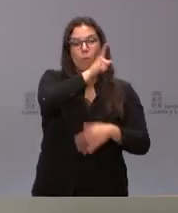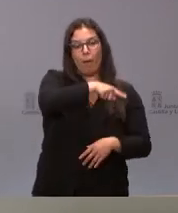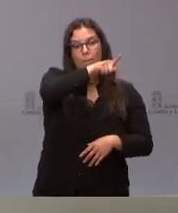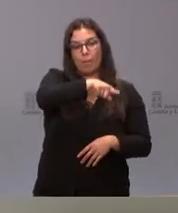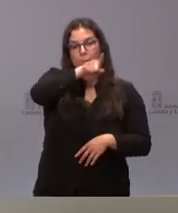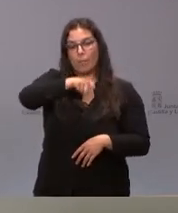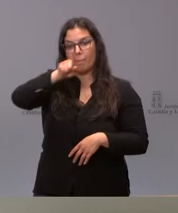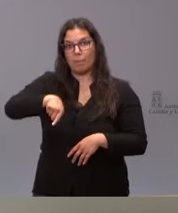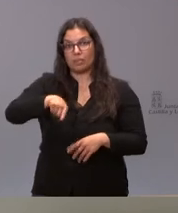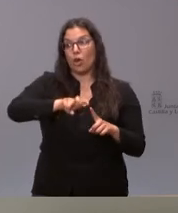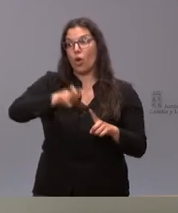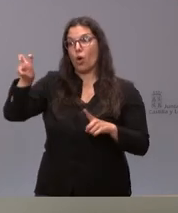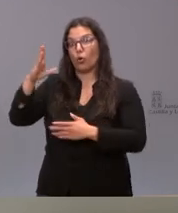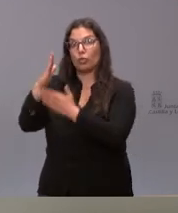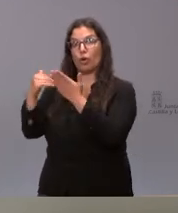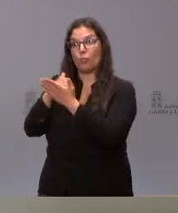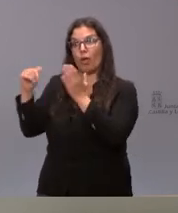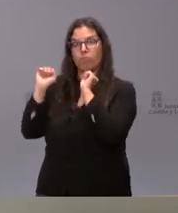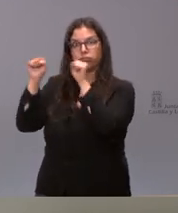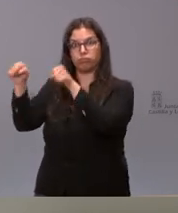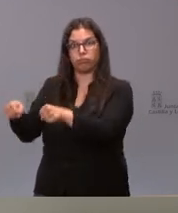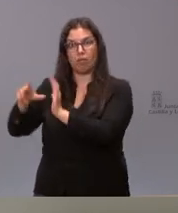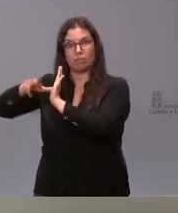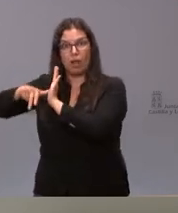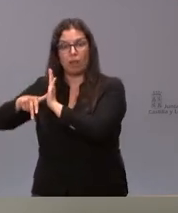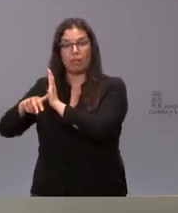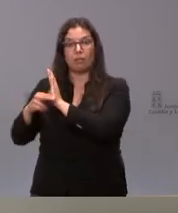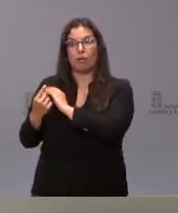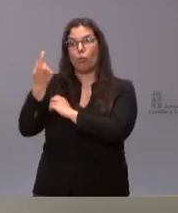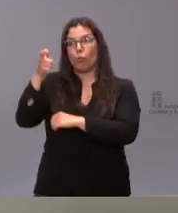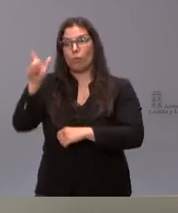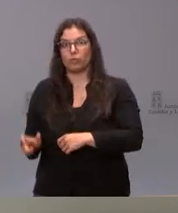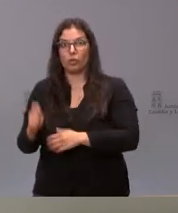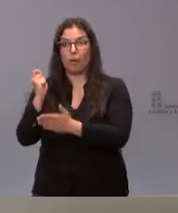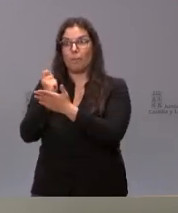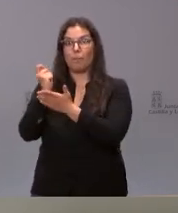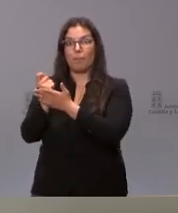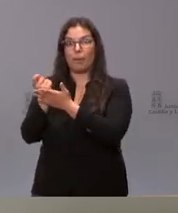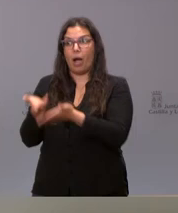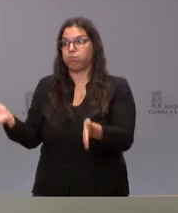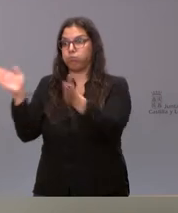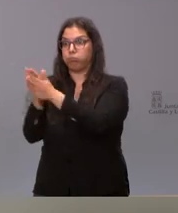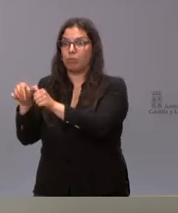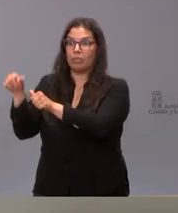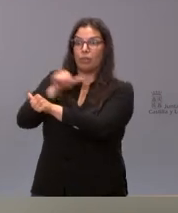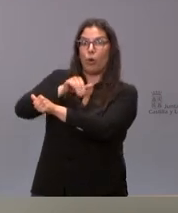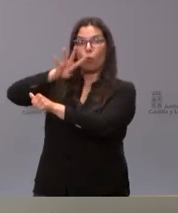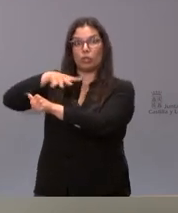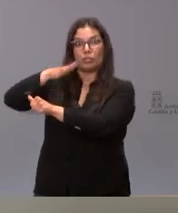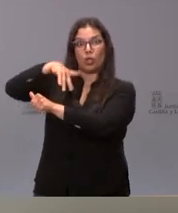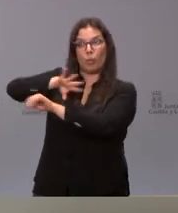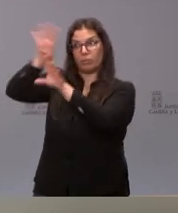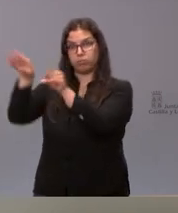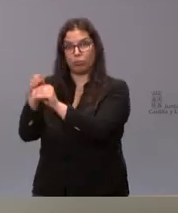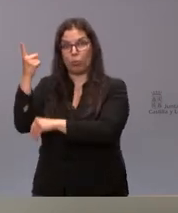frente a aquellas comunidades autónomas que tienen retraso y a lo mejor alguna persona le están pagando de golpe lo de los últimos cuatro o cinco meses por ese retraso